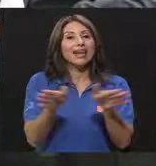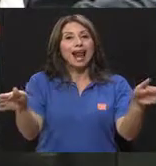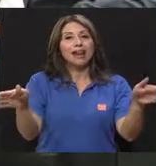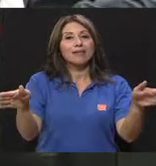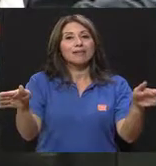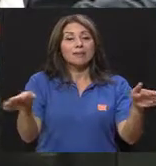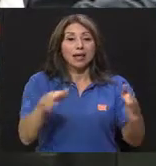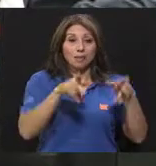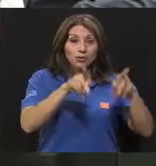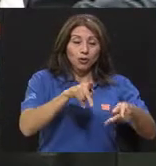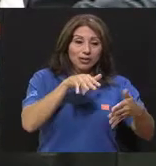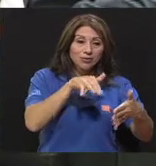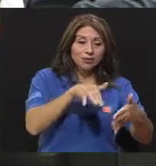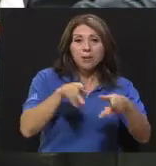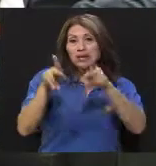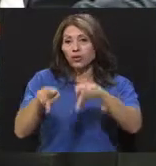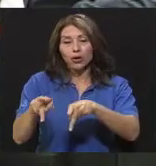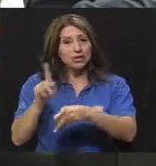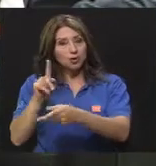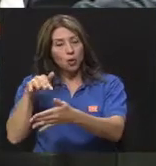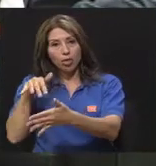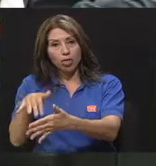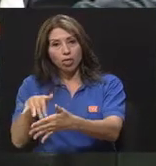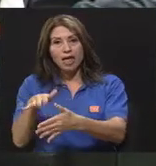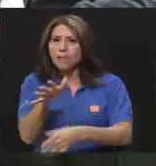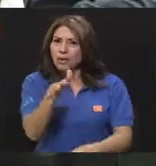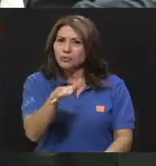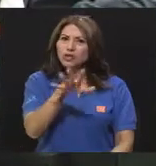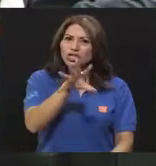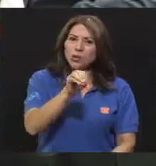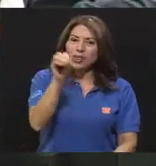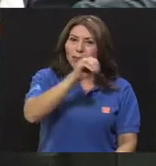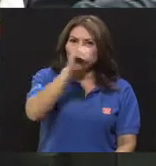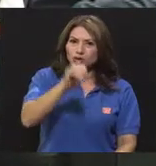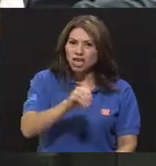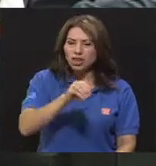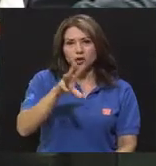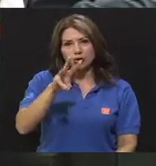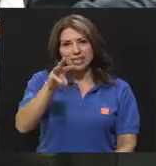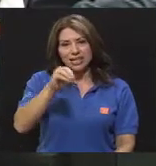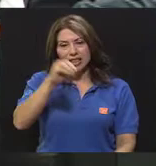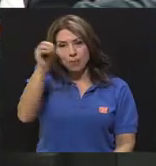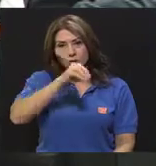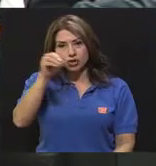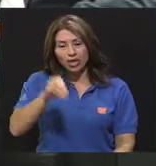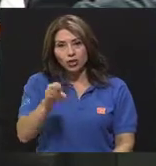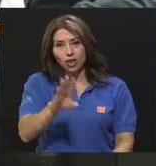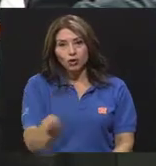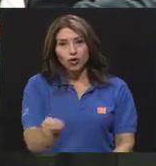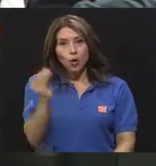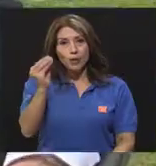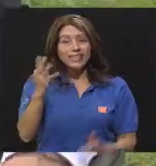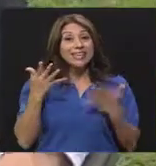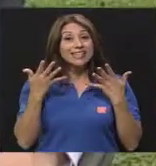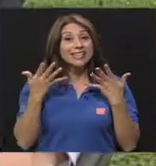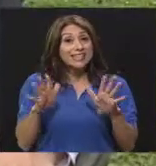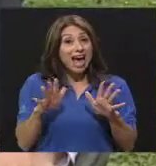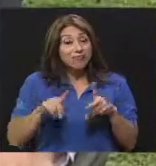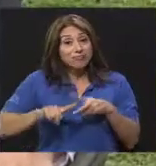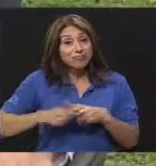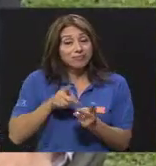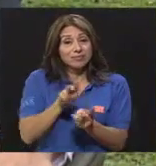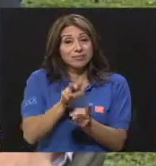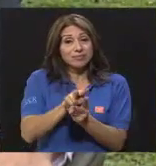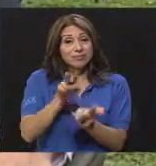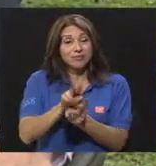en donde más o menos entre el 50 y el 60% de los jóvenes a los 18 años ya han